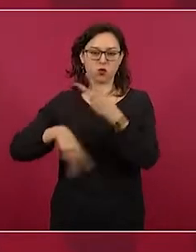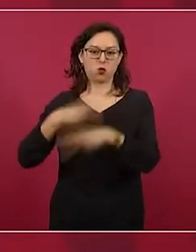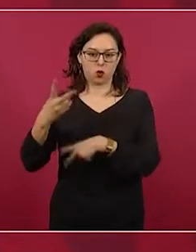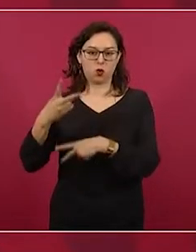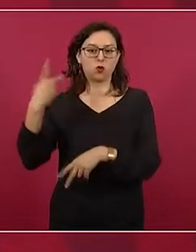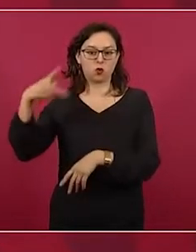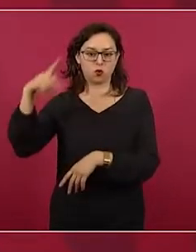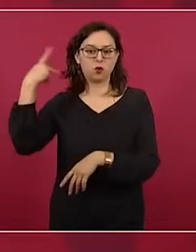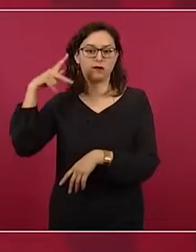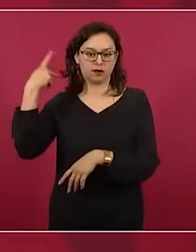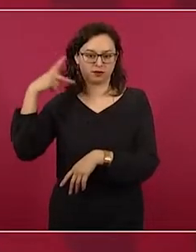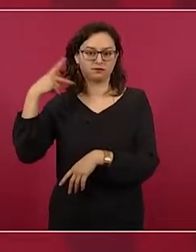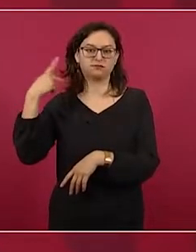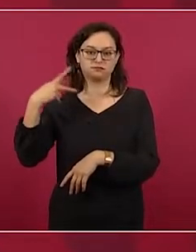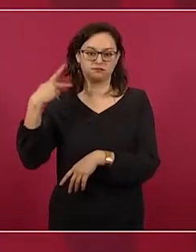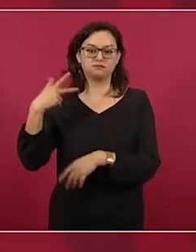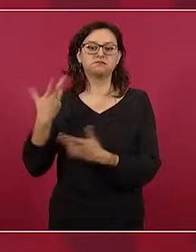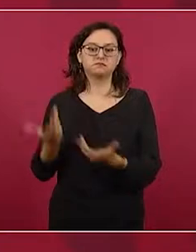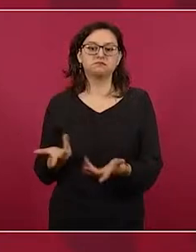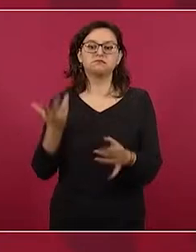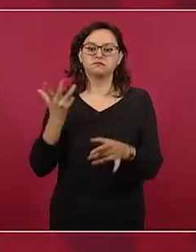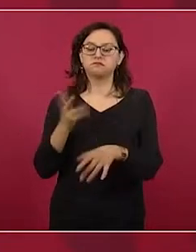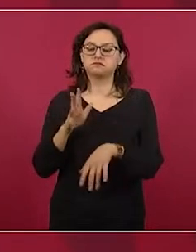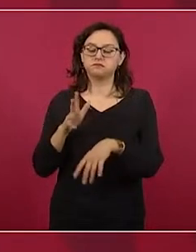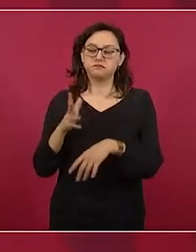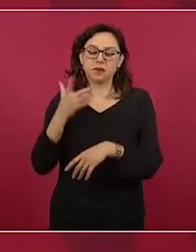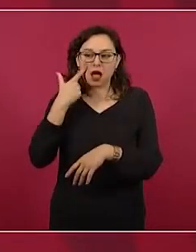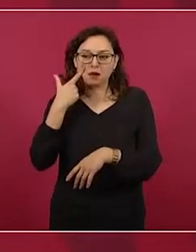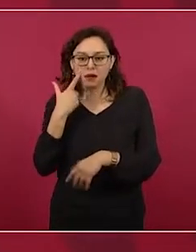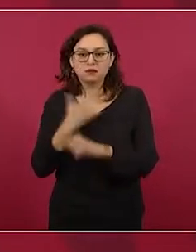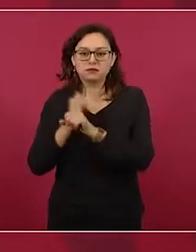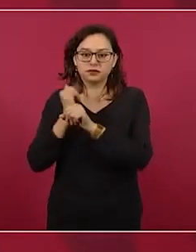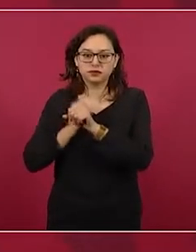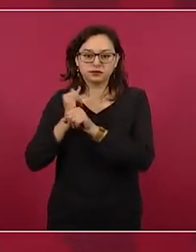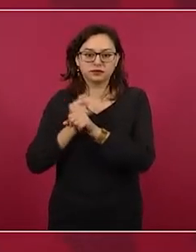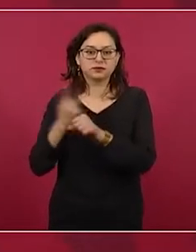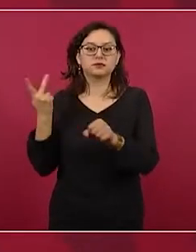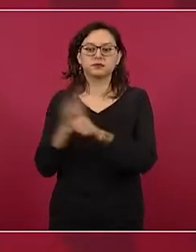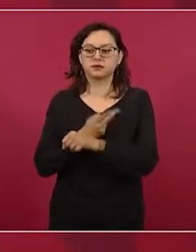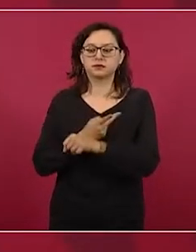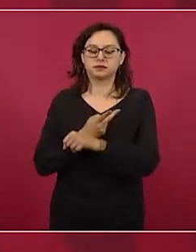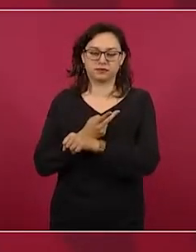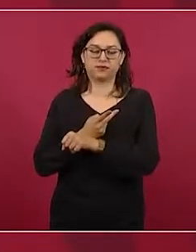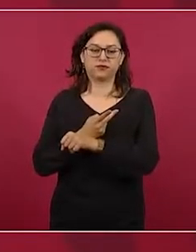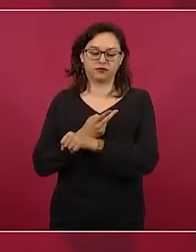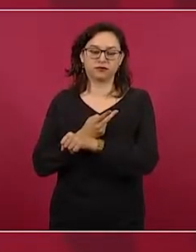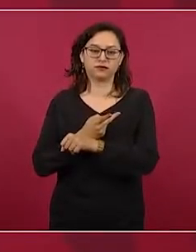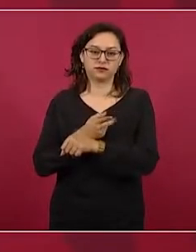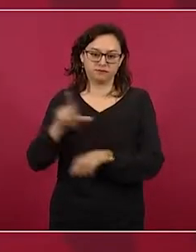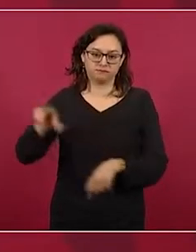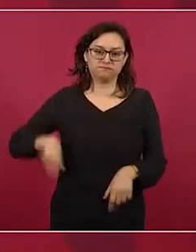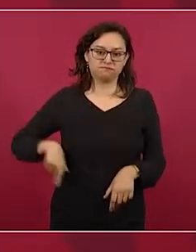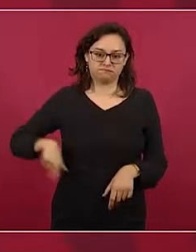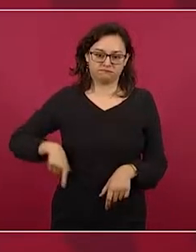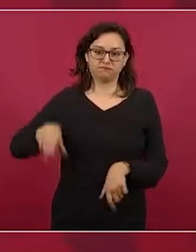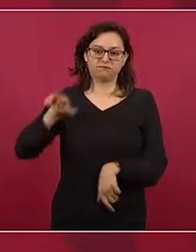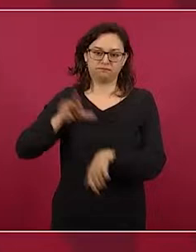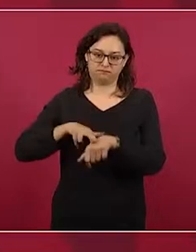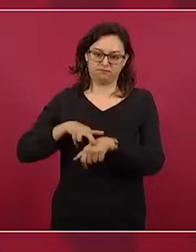de informarnos y pedirle la intervención al gobernador